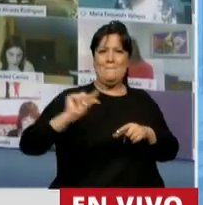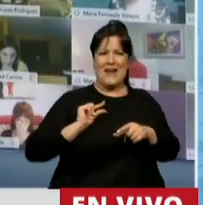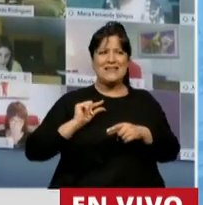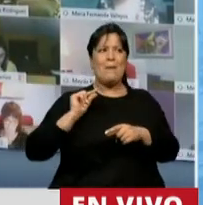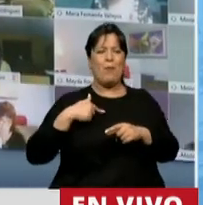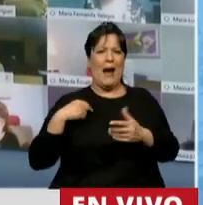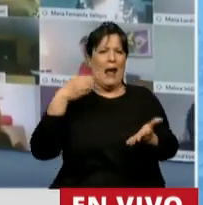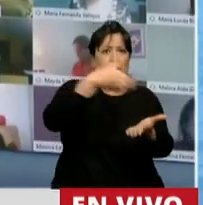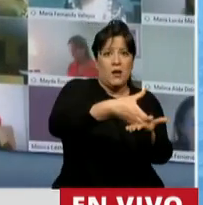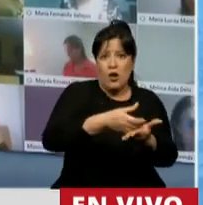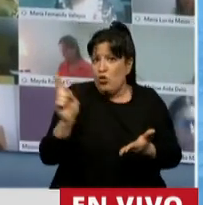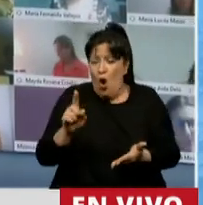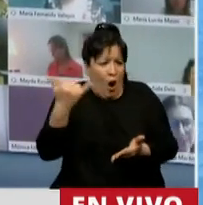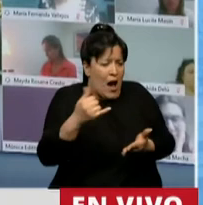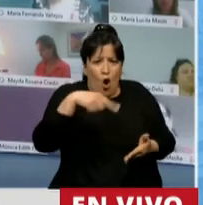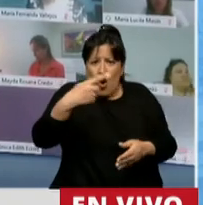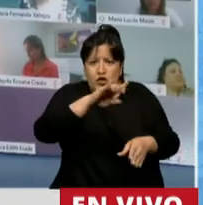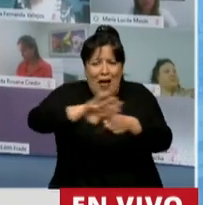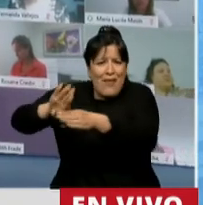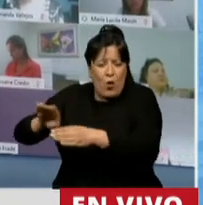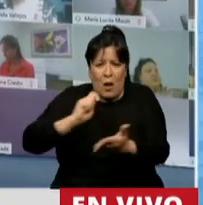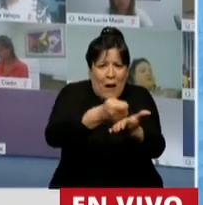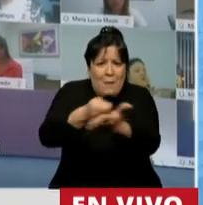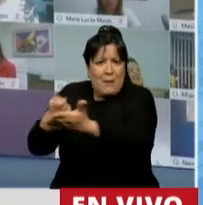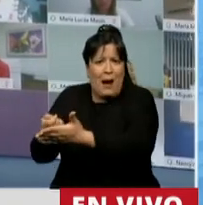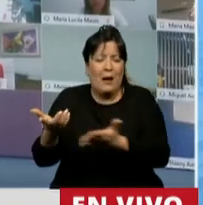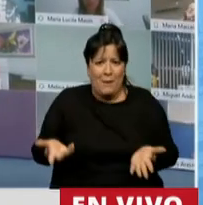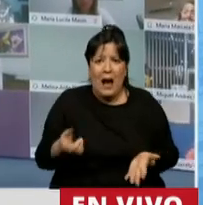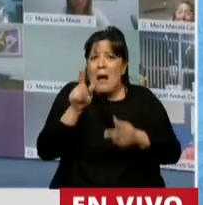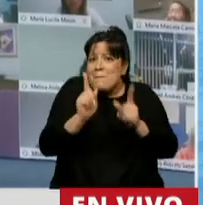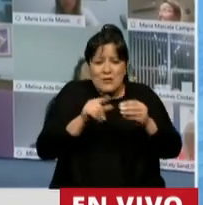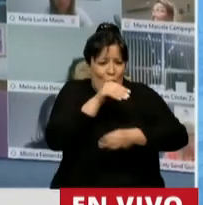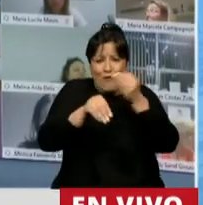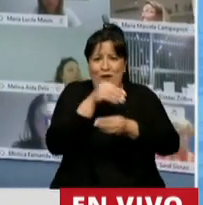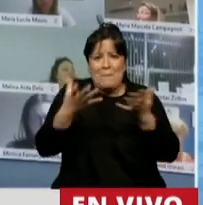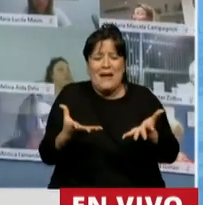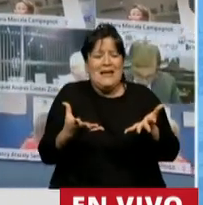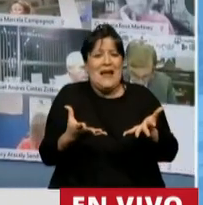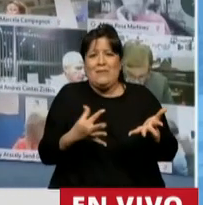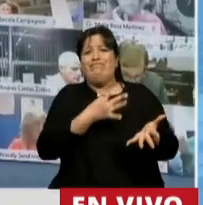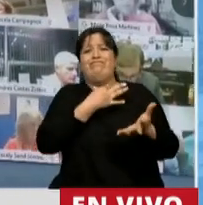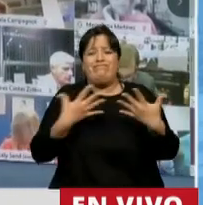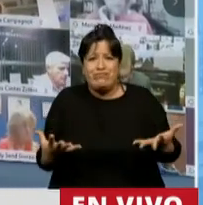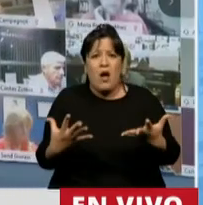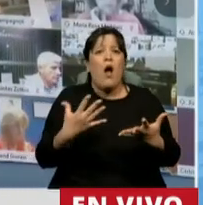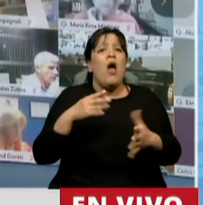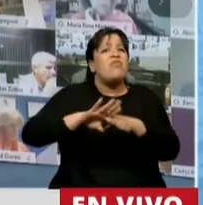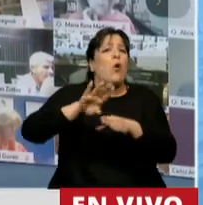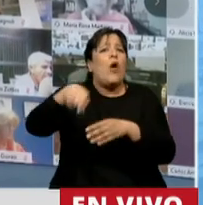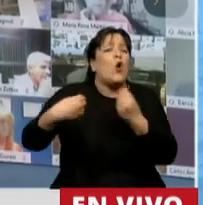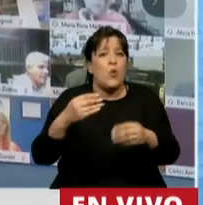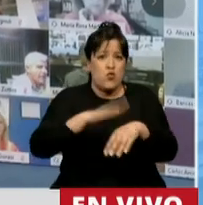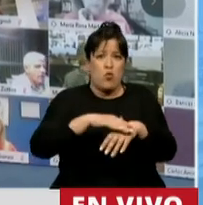básicamente para pagar otras deudas. Deudas que esas mismas familias venían generando o con las tarjetas de crédito